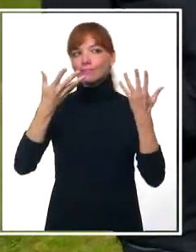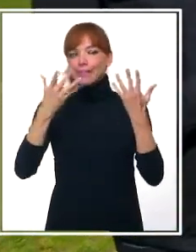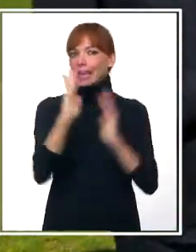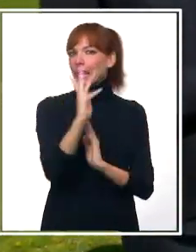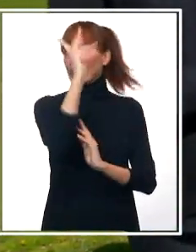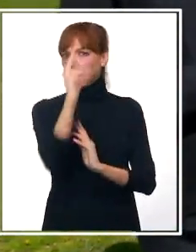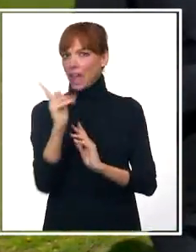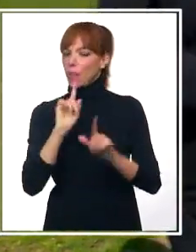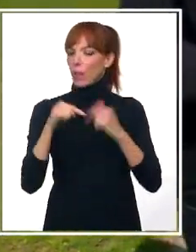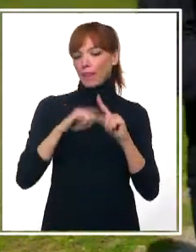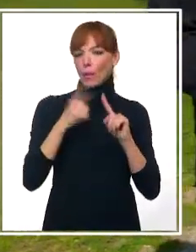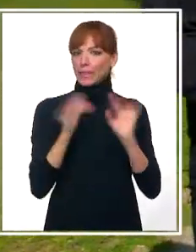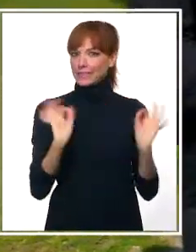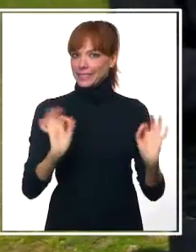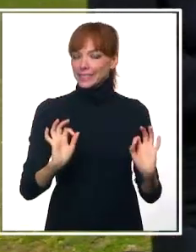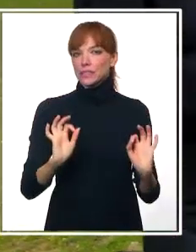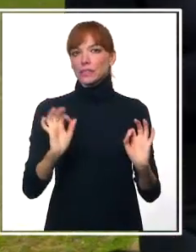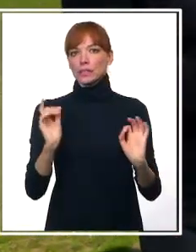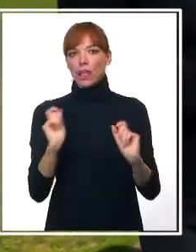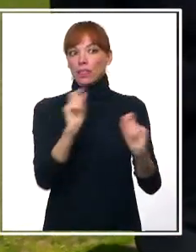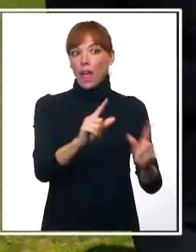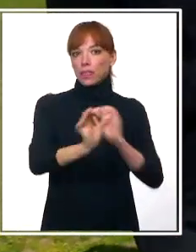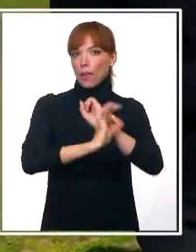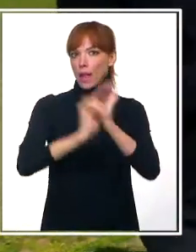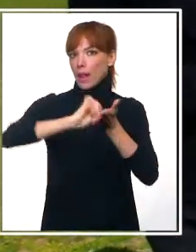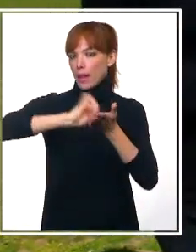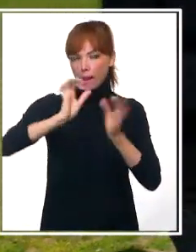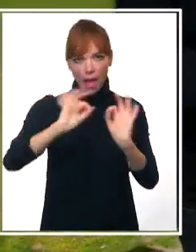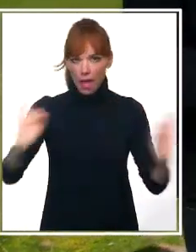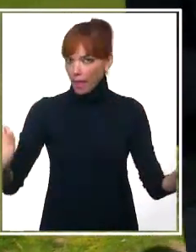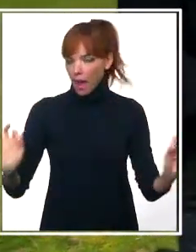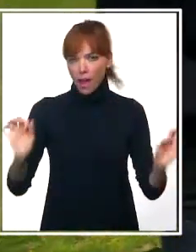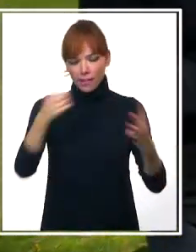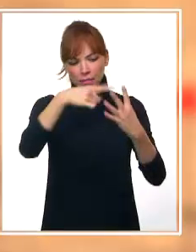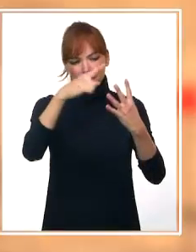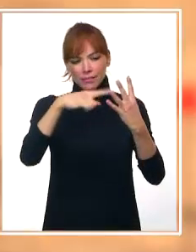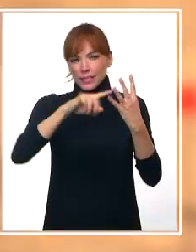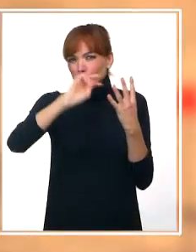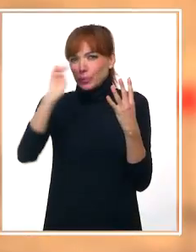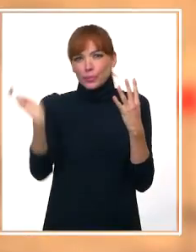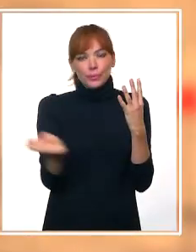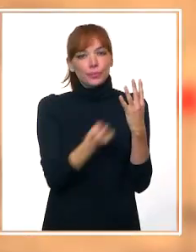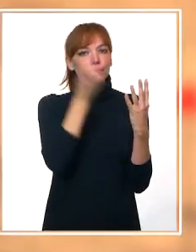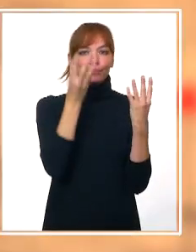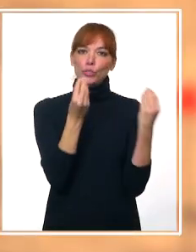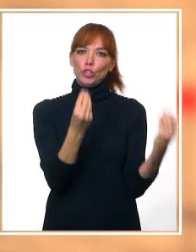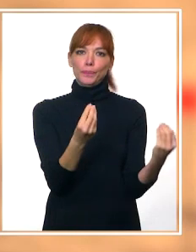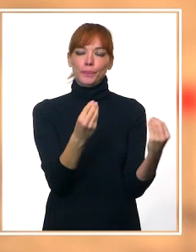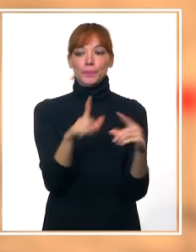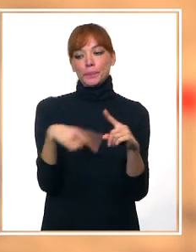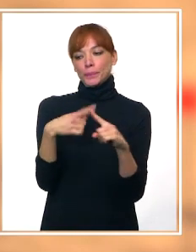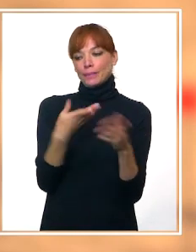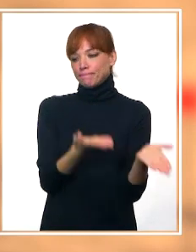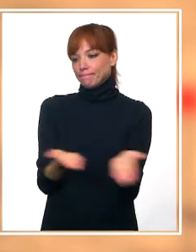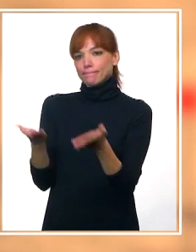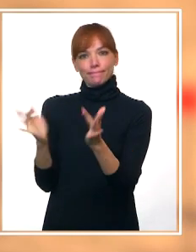material y no devolvía material, que no entregaba deberes, que no entregaba... O sea, eran notas de agenda y luego era la integridad